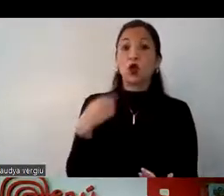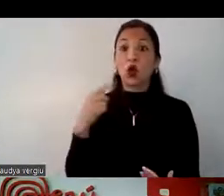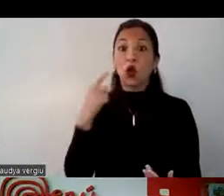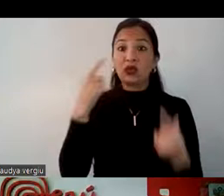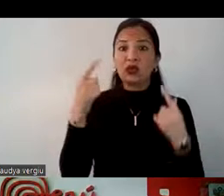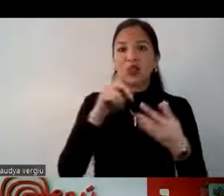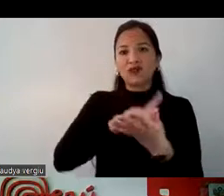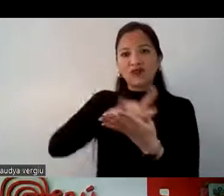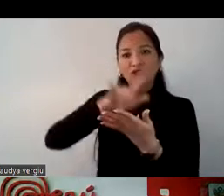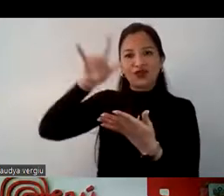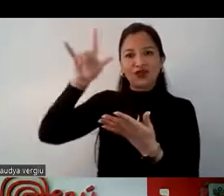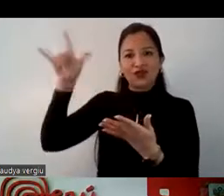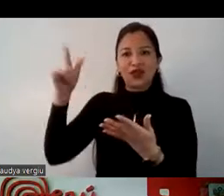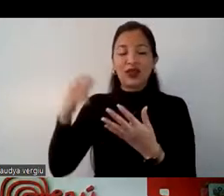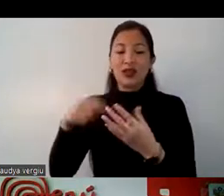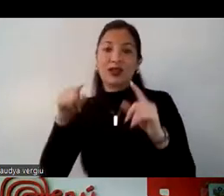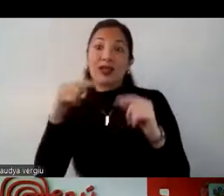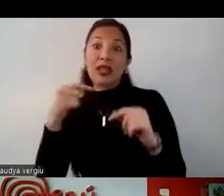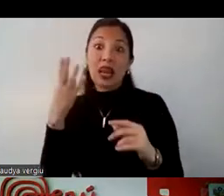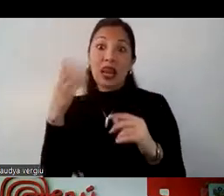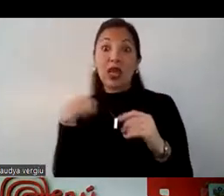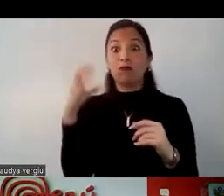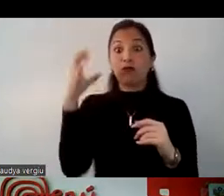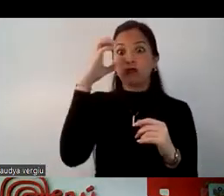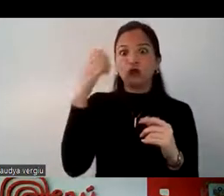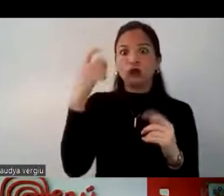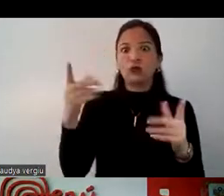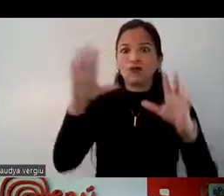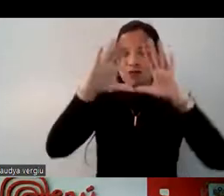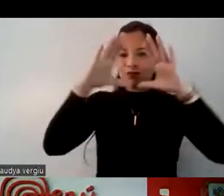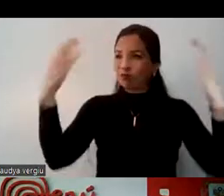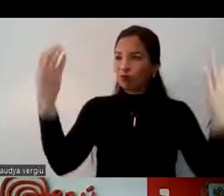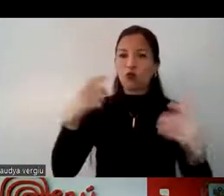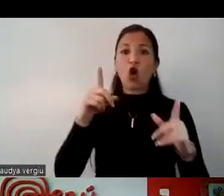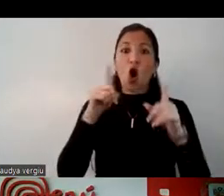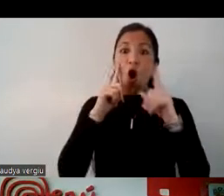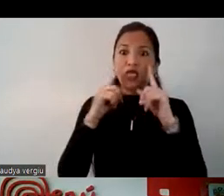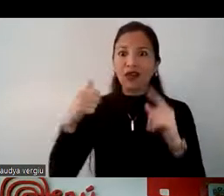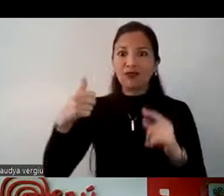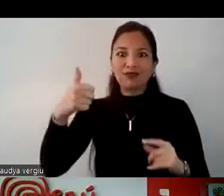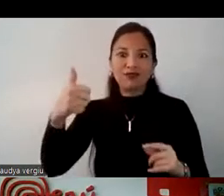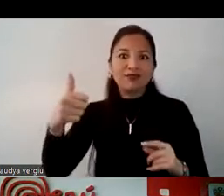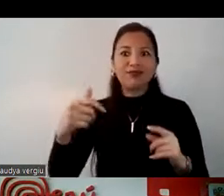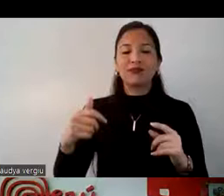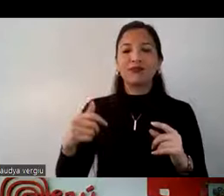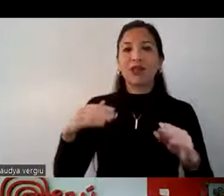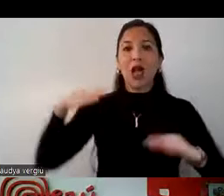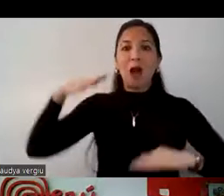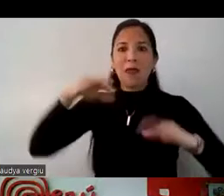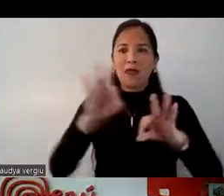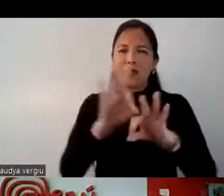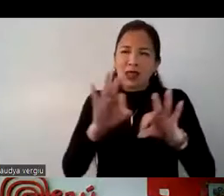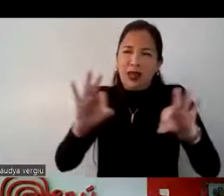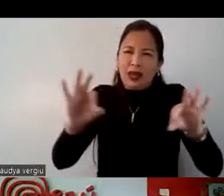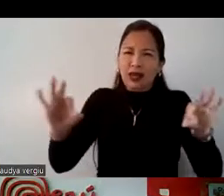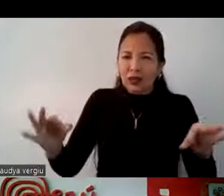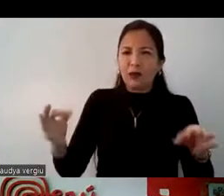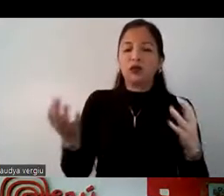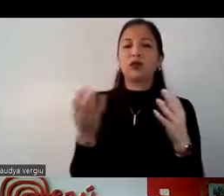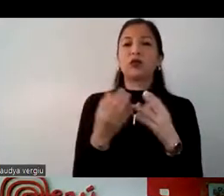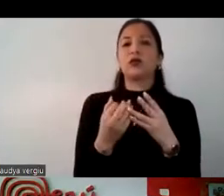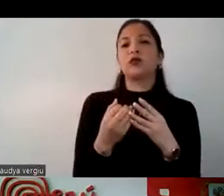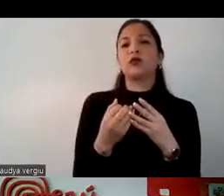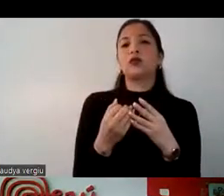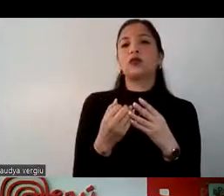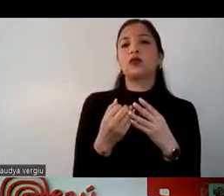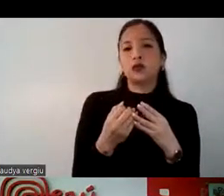exterior, quieren que ese destino esté con un mejor infraestructura hotelera, con las playas mucho más cuidadas, con